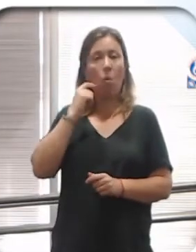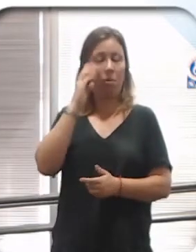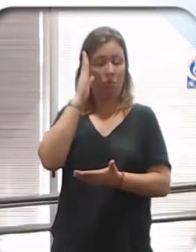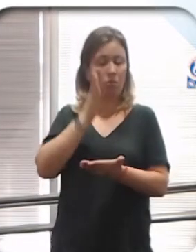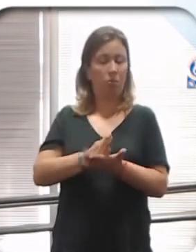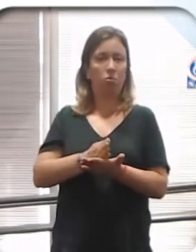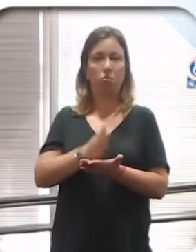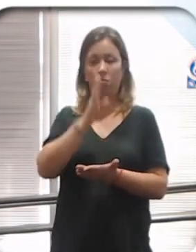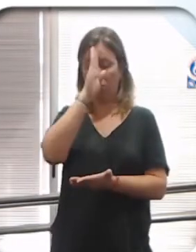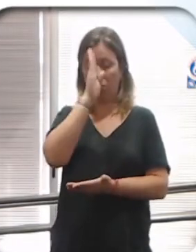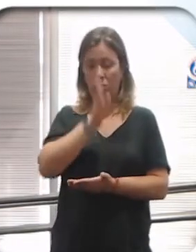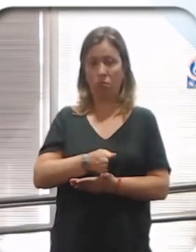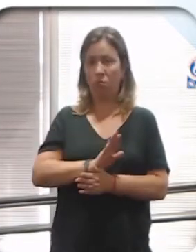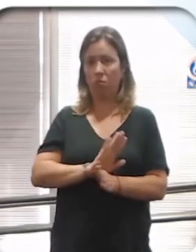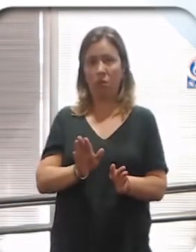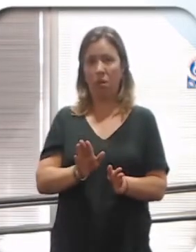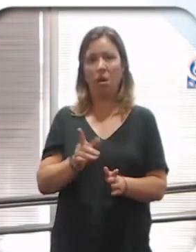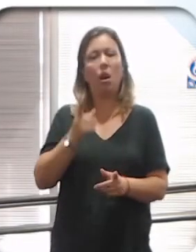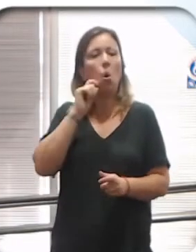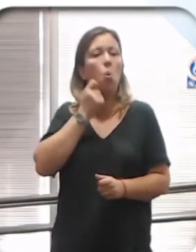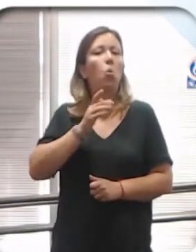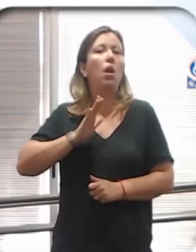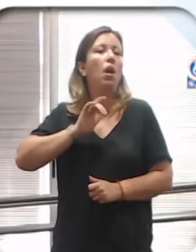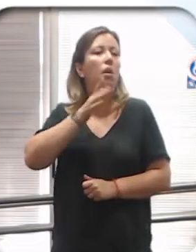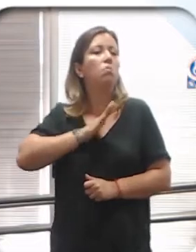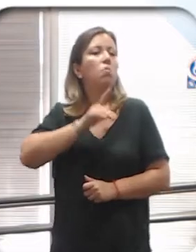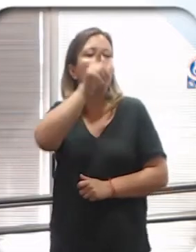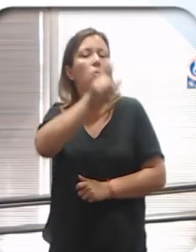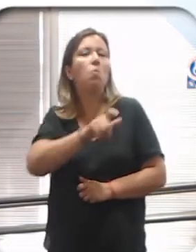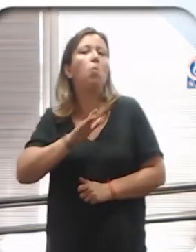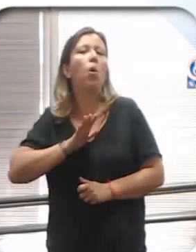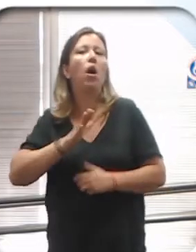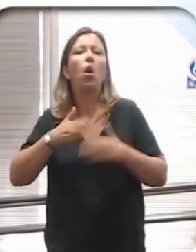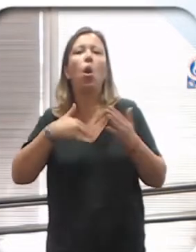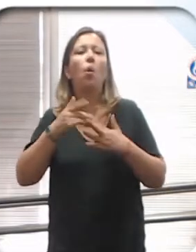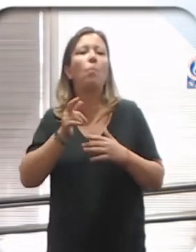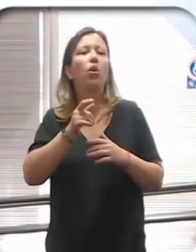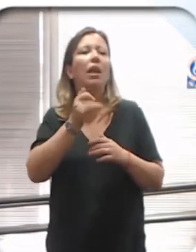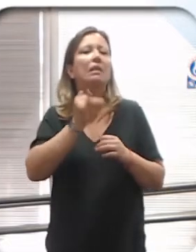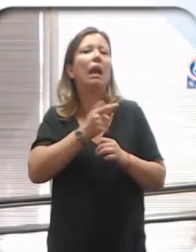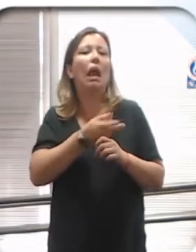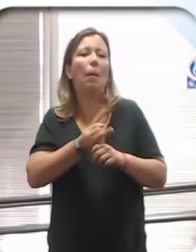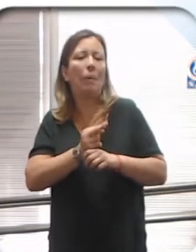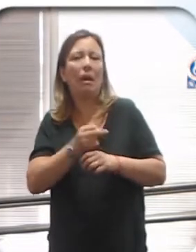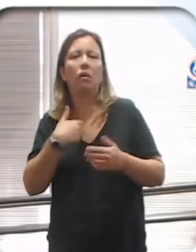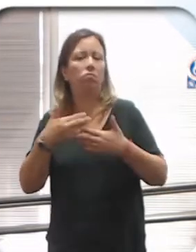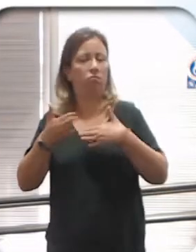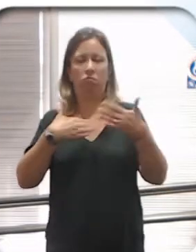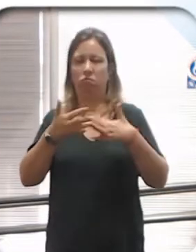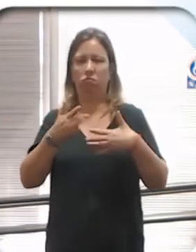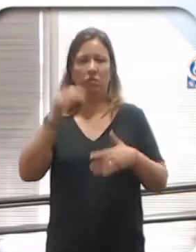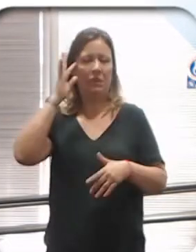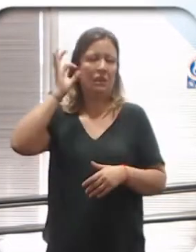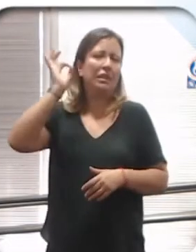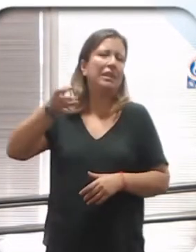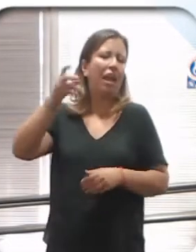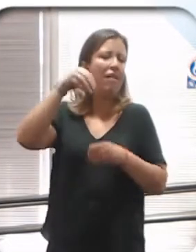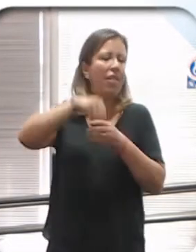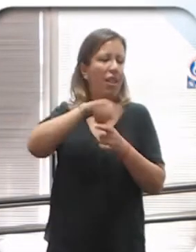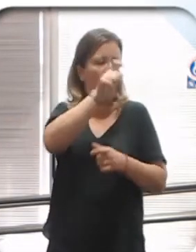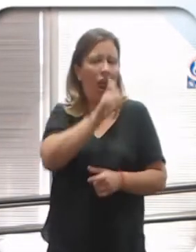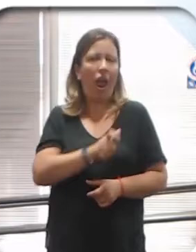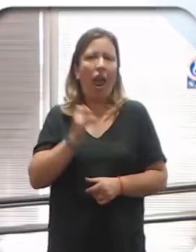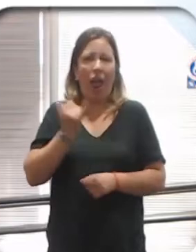¿Está? Porque le gusta el género femenino de flor de la B. No importa si viene con regalos, porque todos me dicen, ah, pero él sabe que viene con